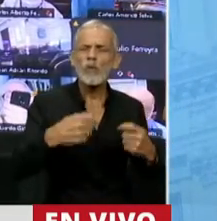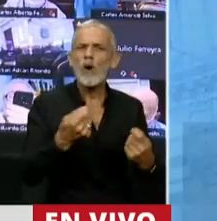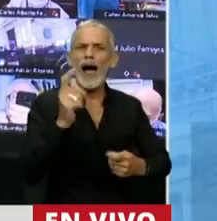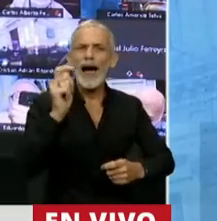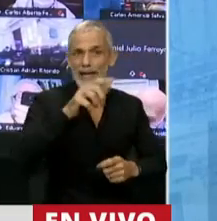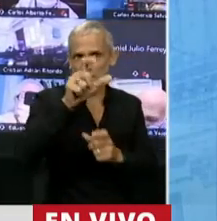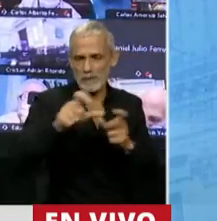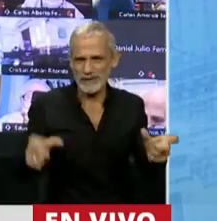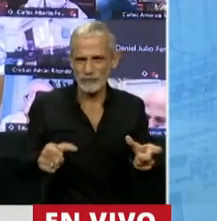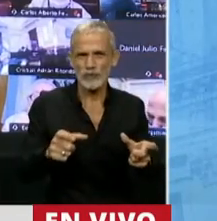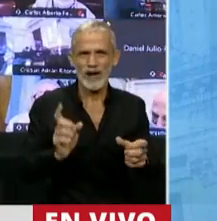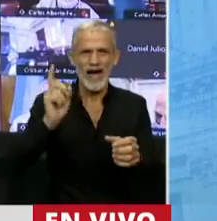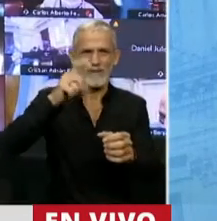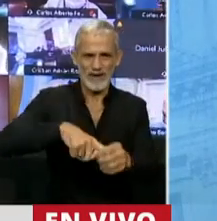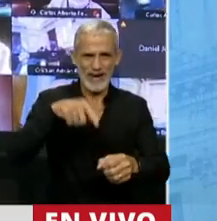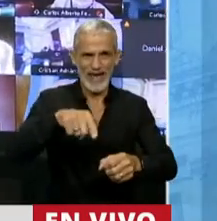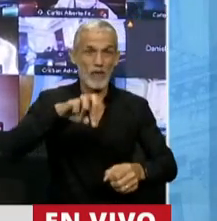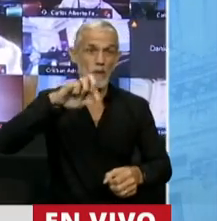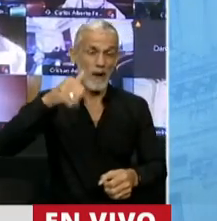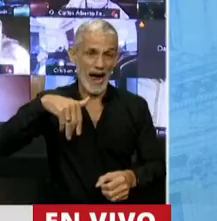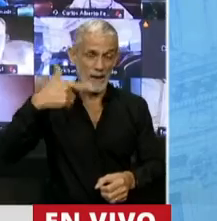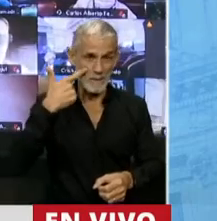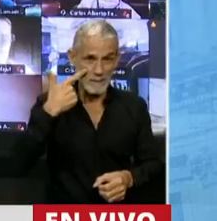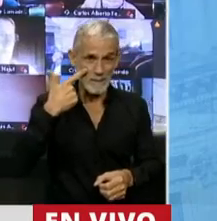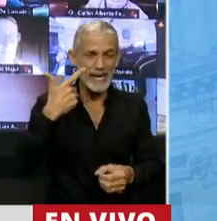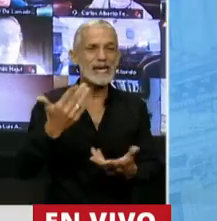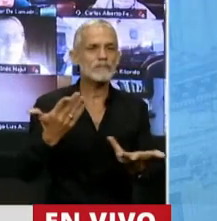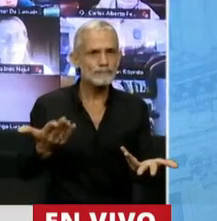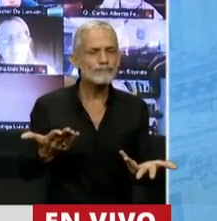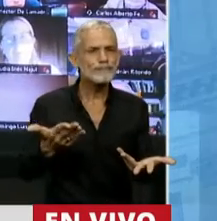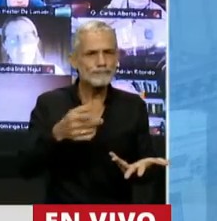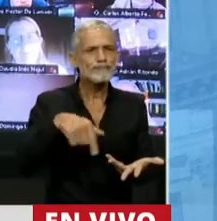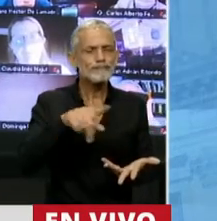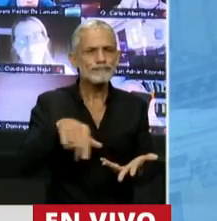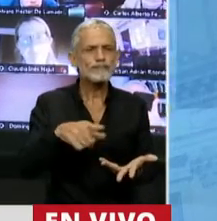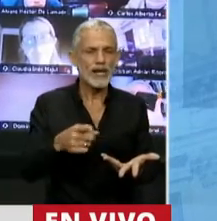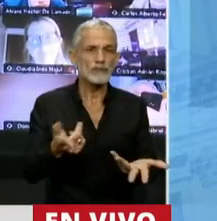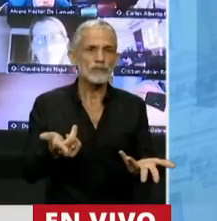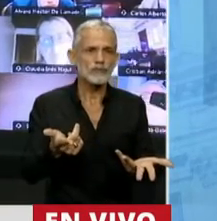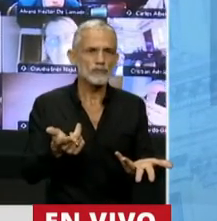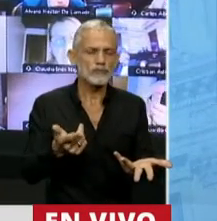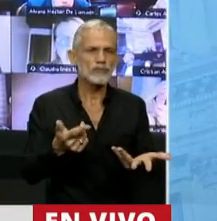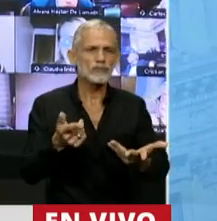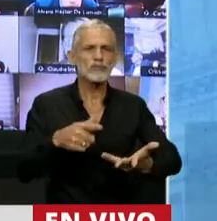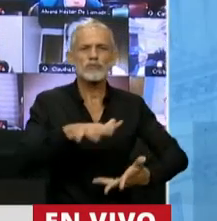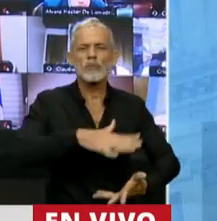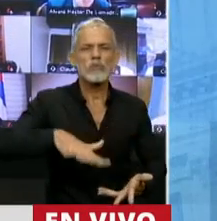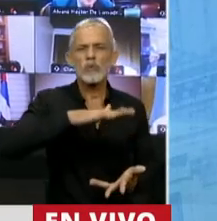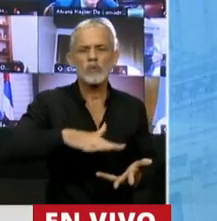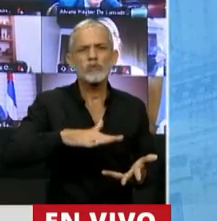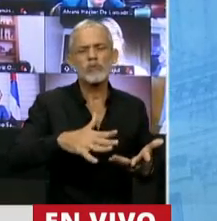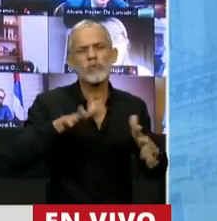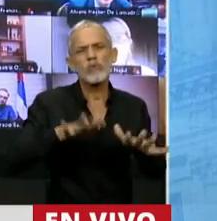este instituto, del PAMI, que justamente son la población más